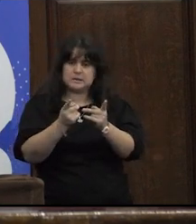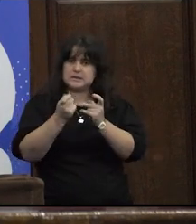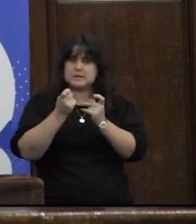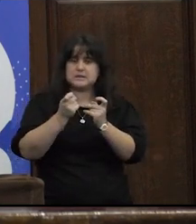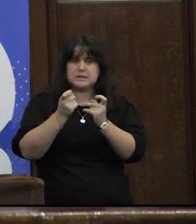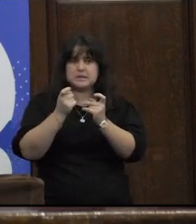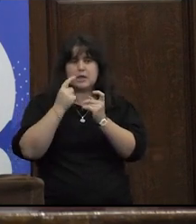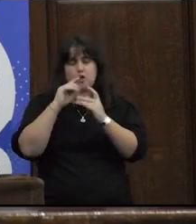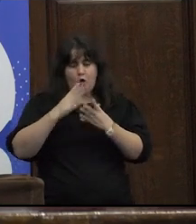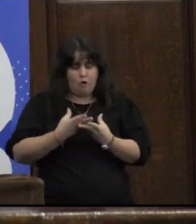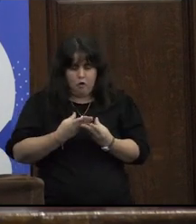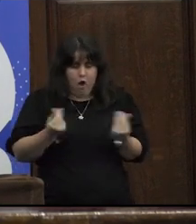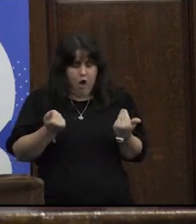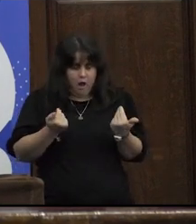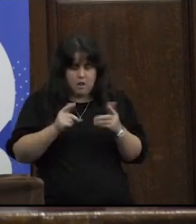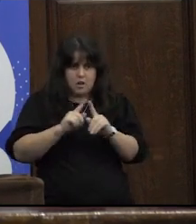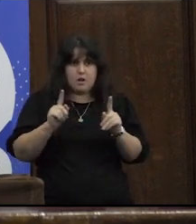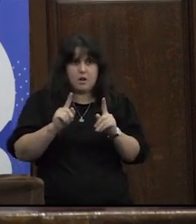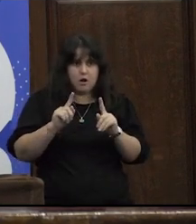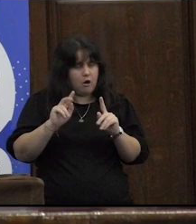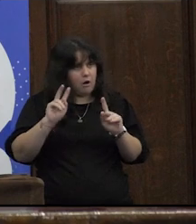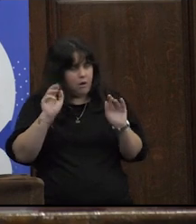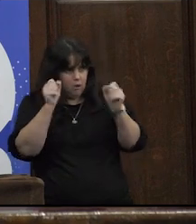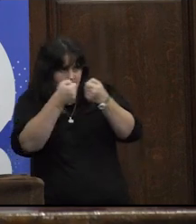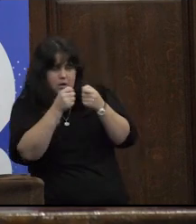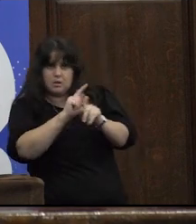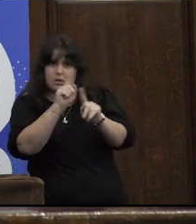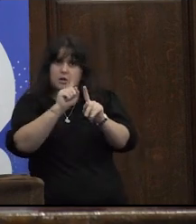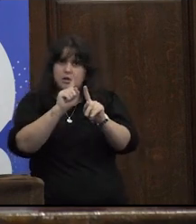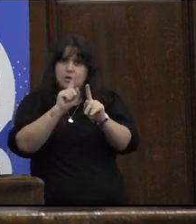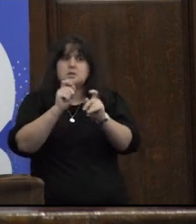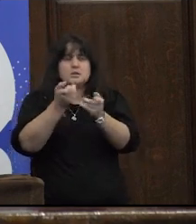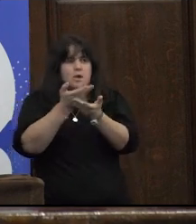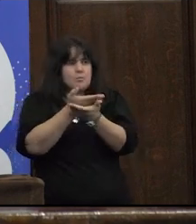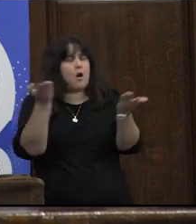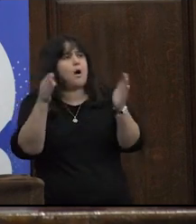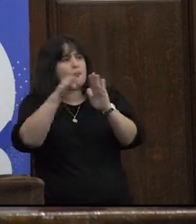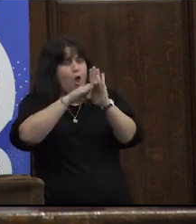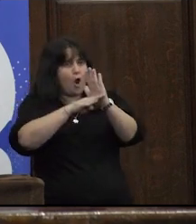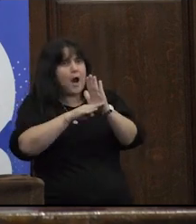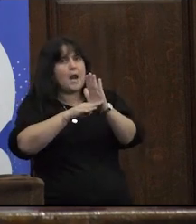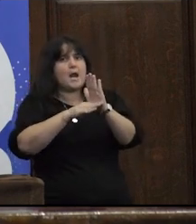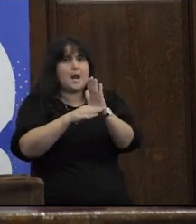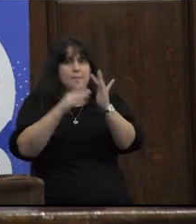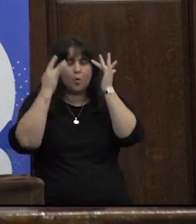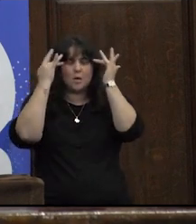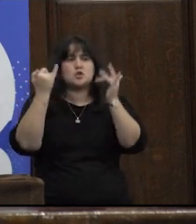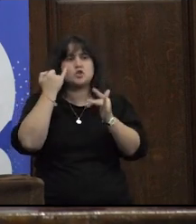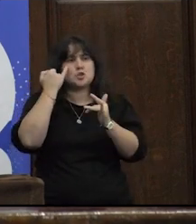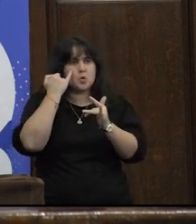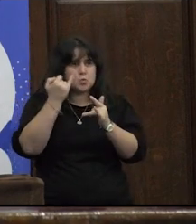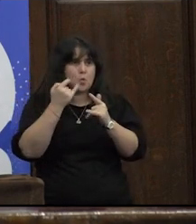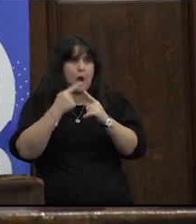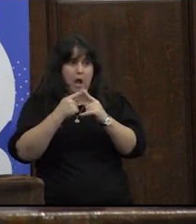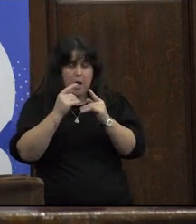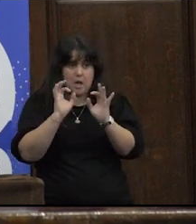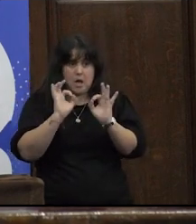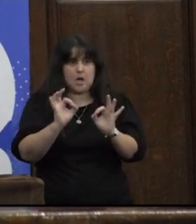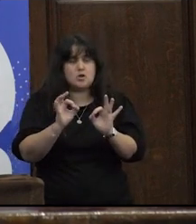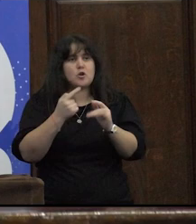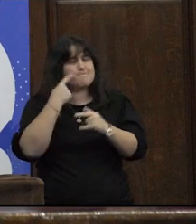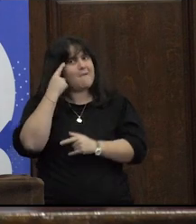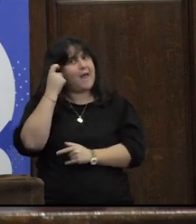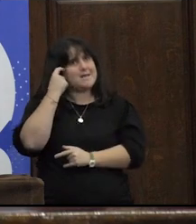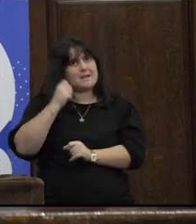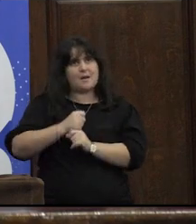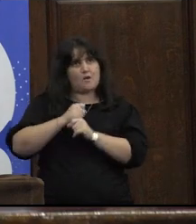necesitan que no se invisibilice y que no se los invisibilice en los programas de educación sexual integral no